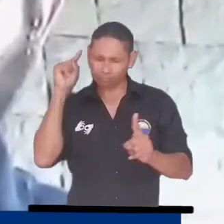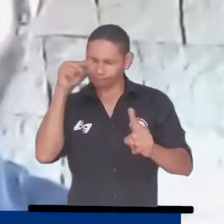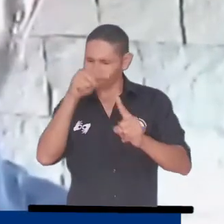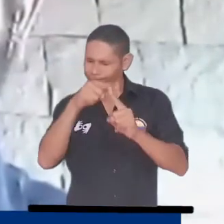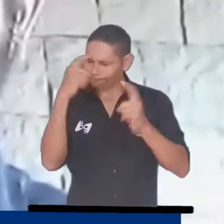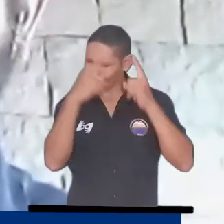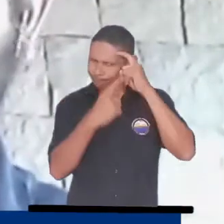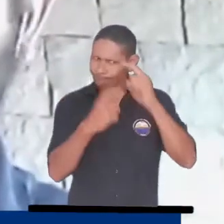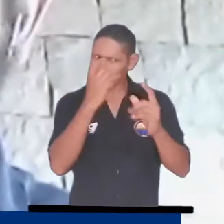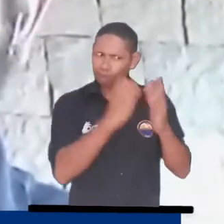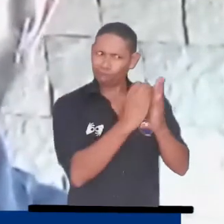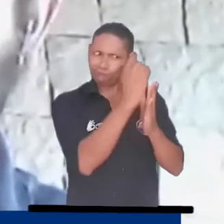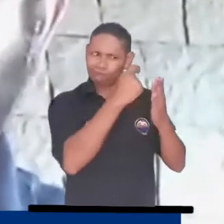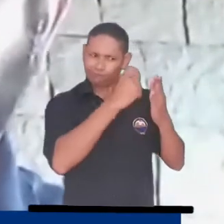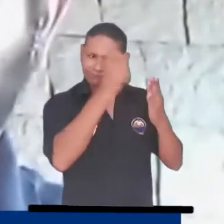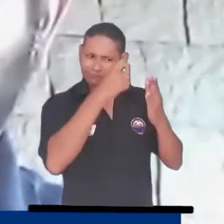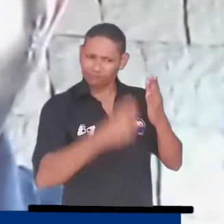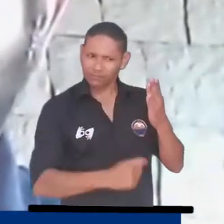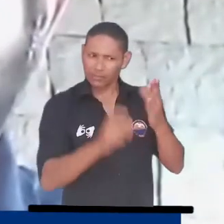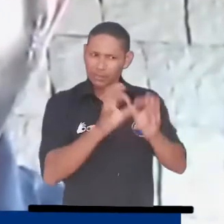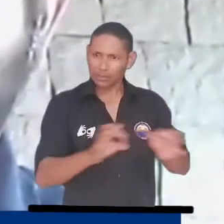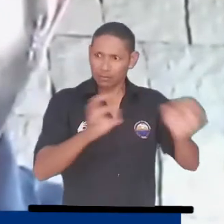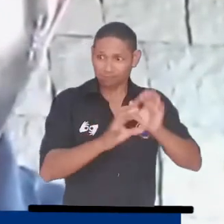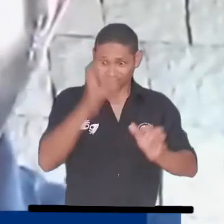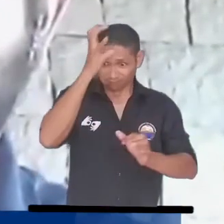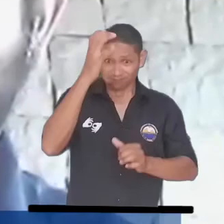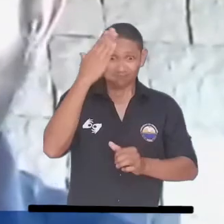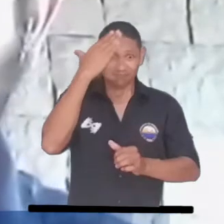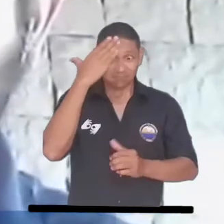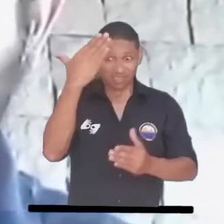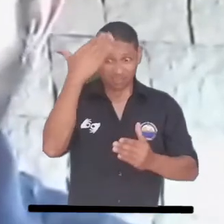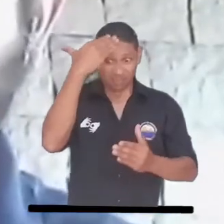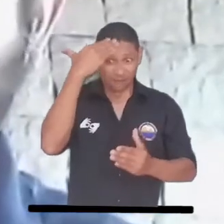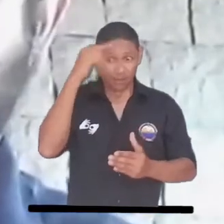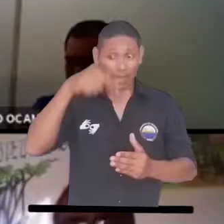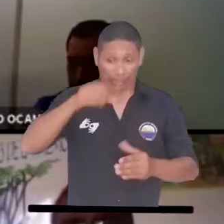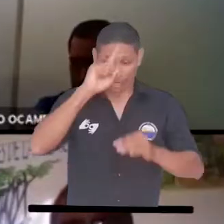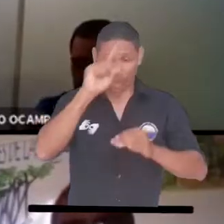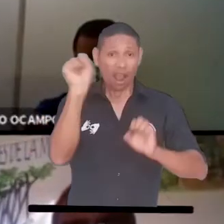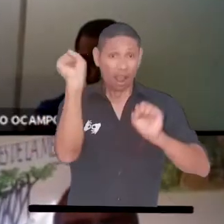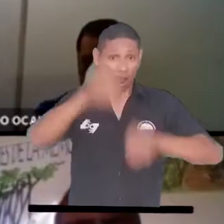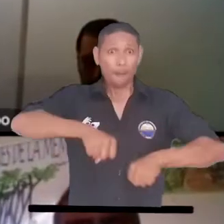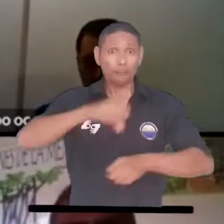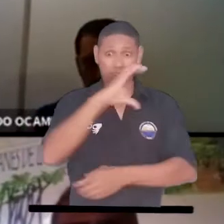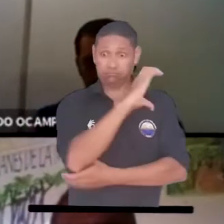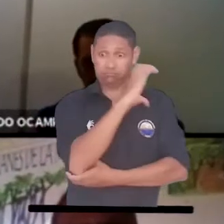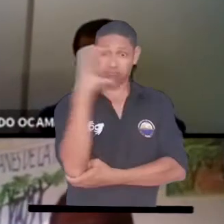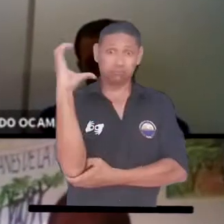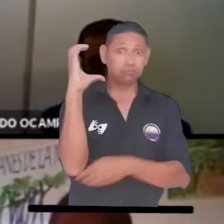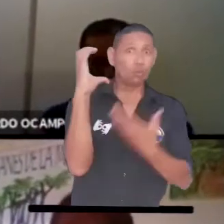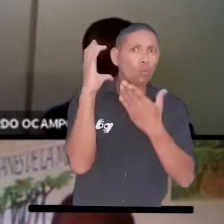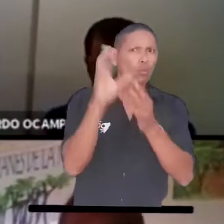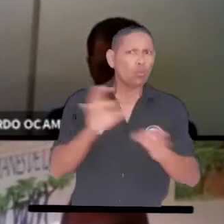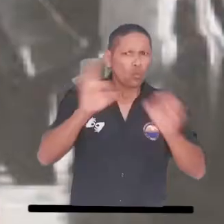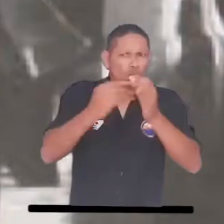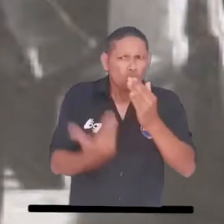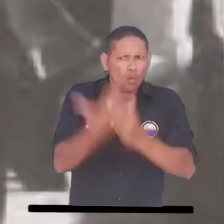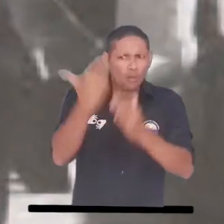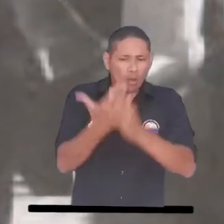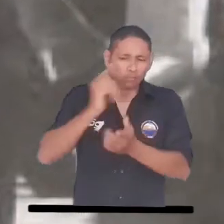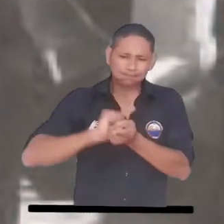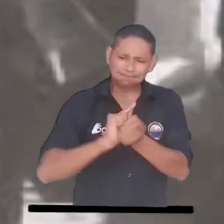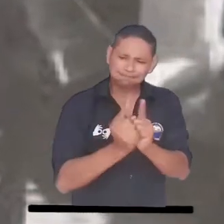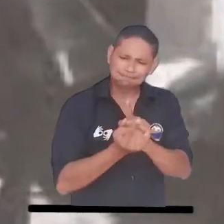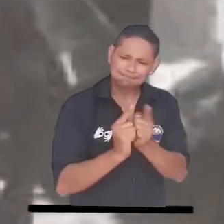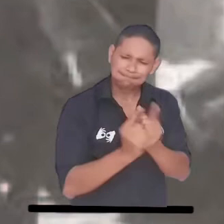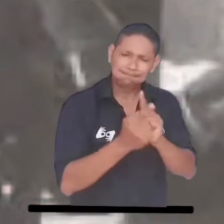perspectiva, digamos, de la cualificación de los saberes y de las capacidades que ya existen en nuestro Caribe para seguir